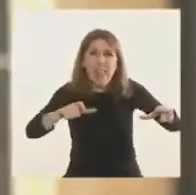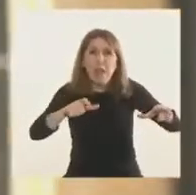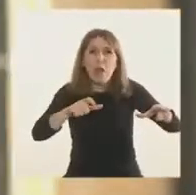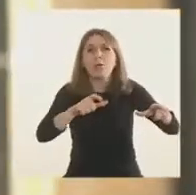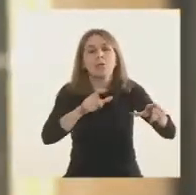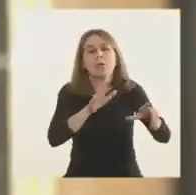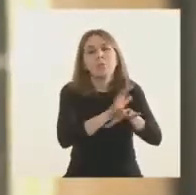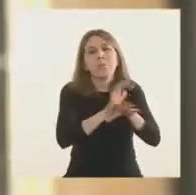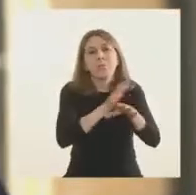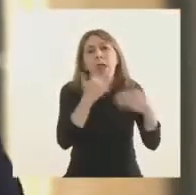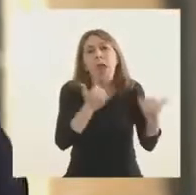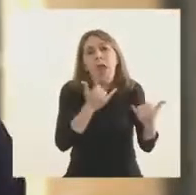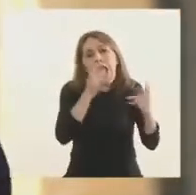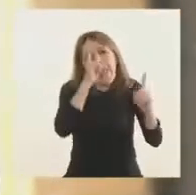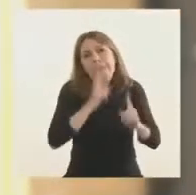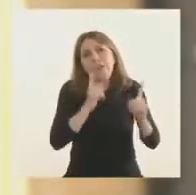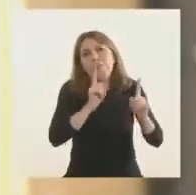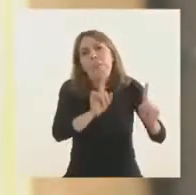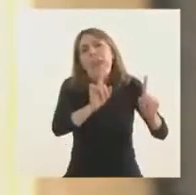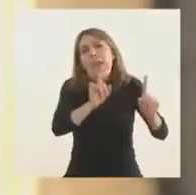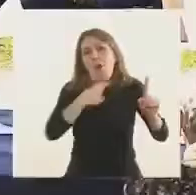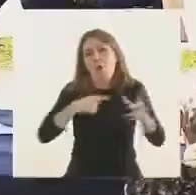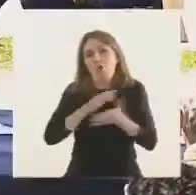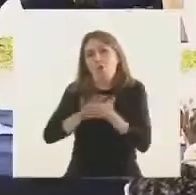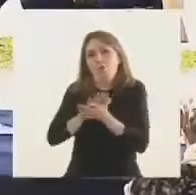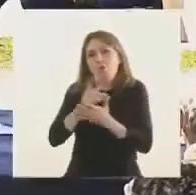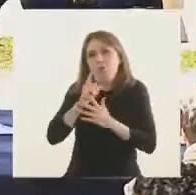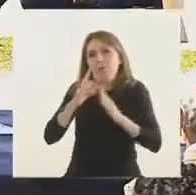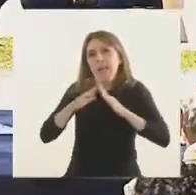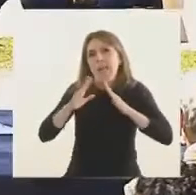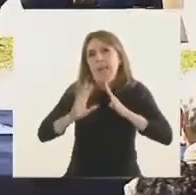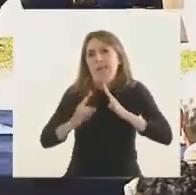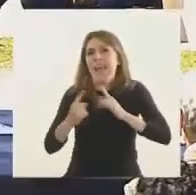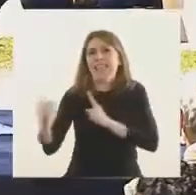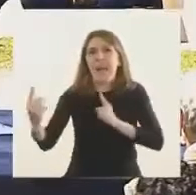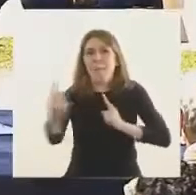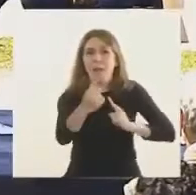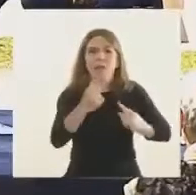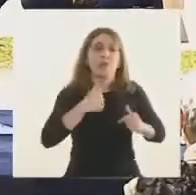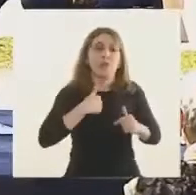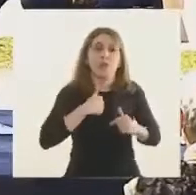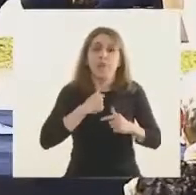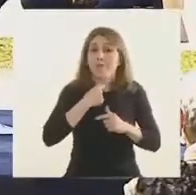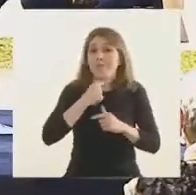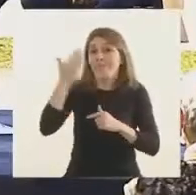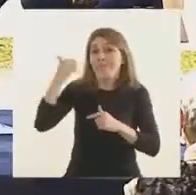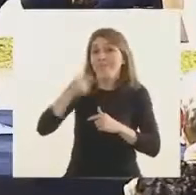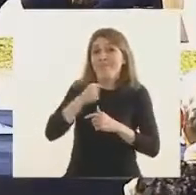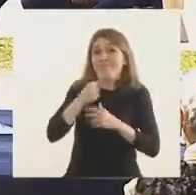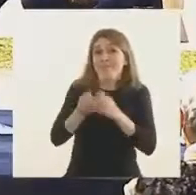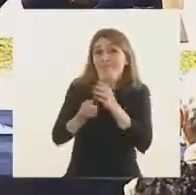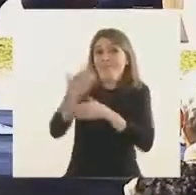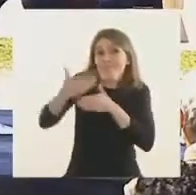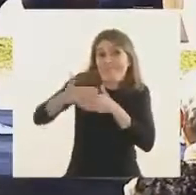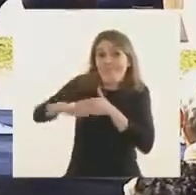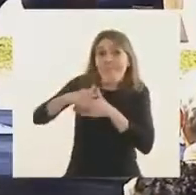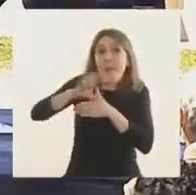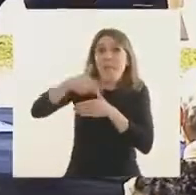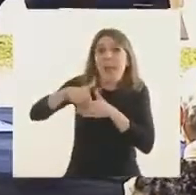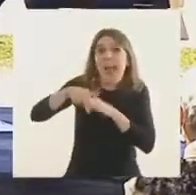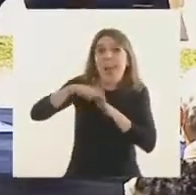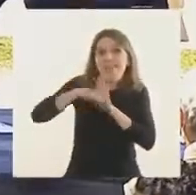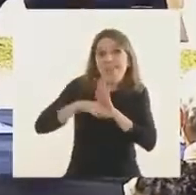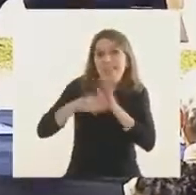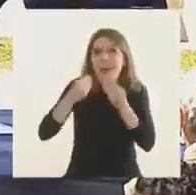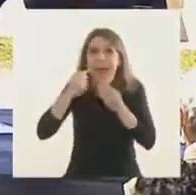enfermedad. Y yo quise lanzar este plan que tiene el propósito de extenderse al interior